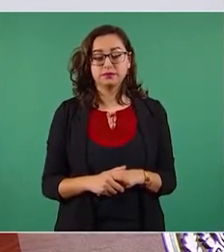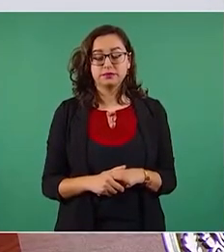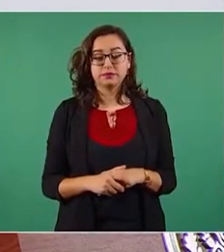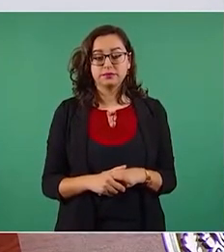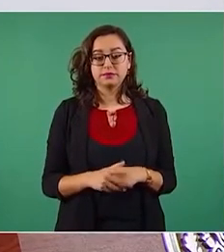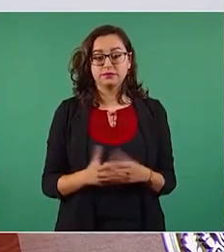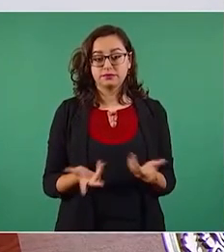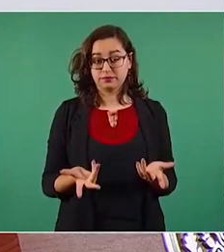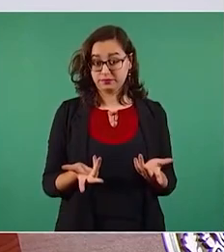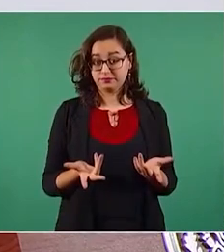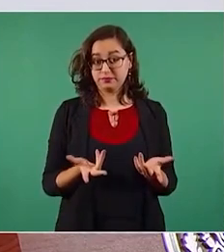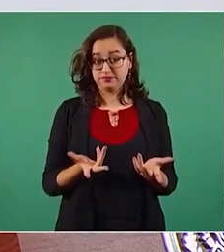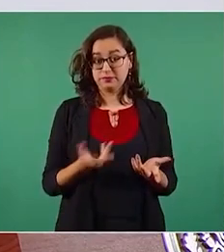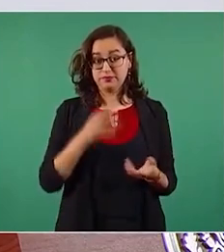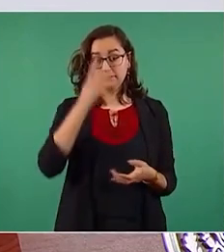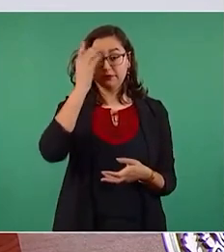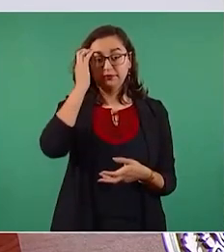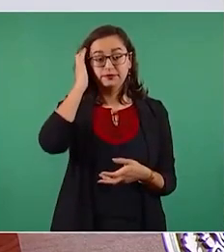ahí en el libro hablo